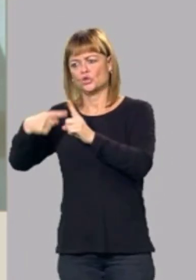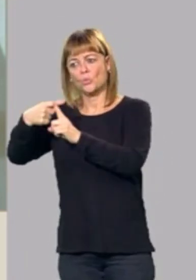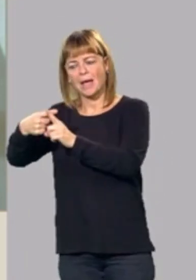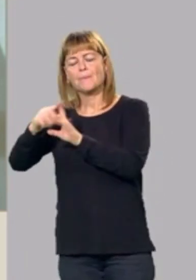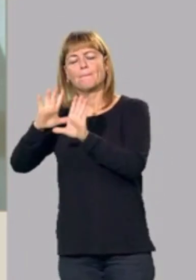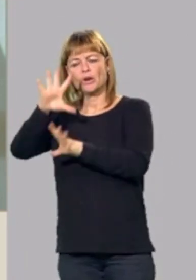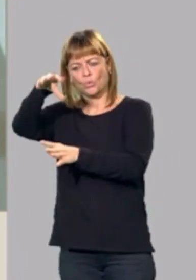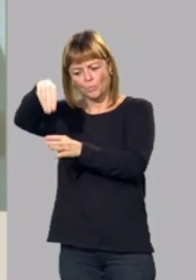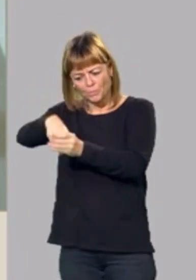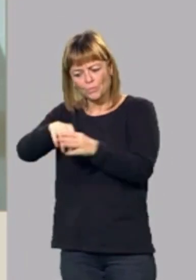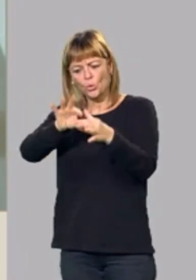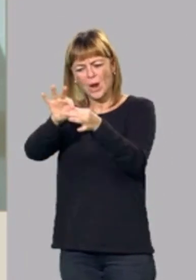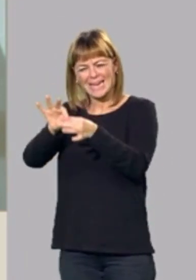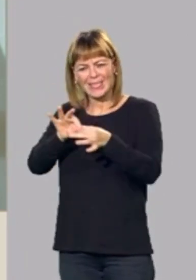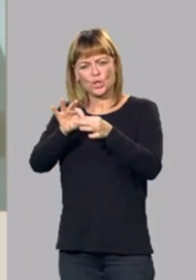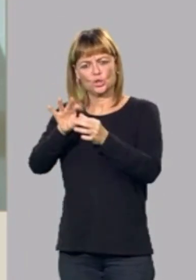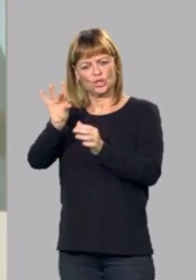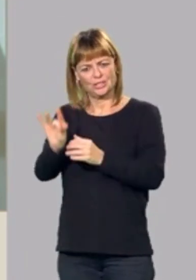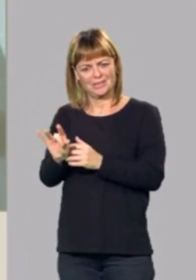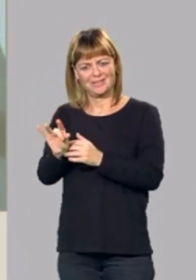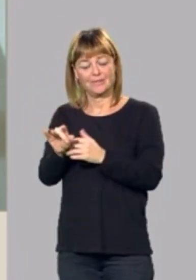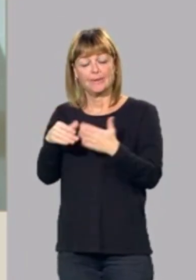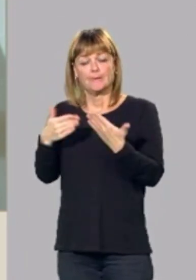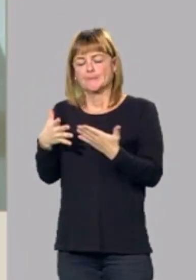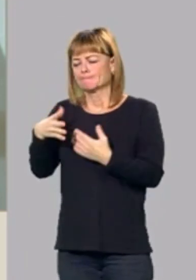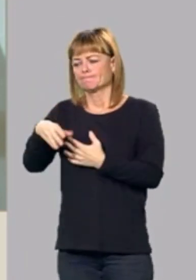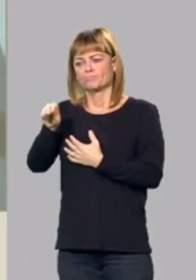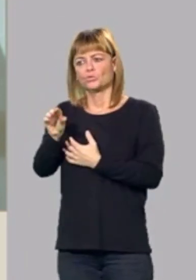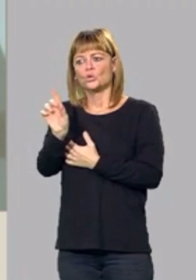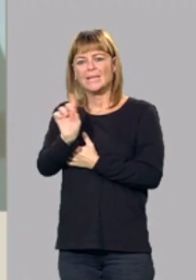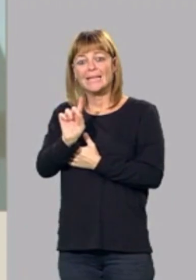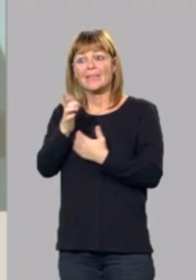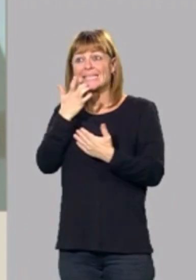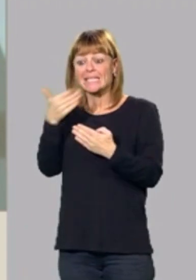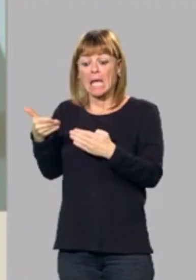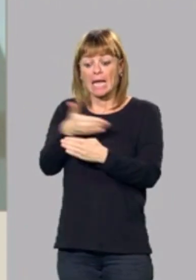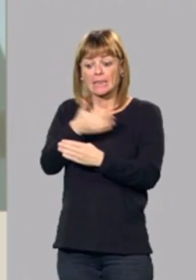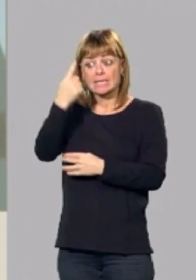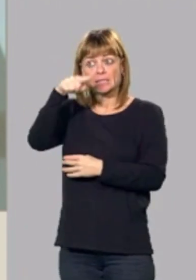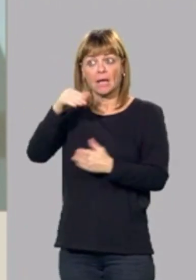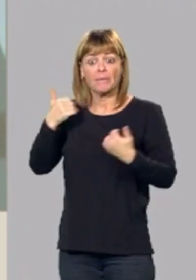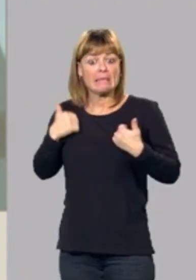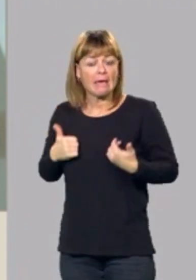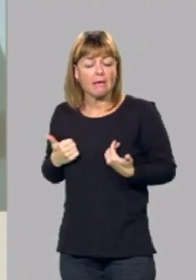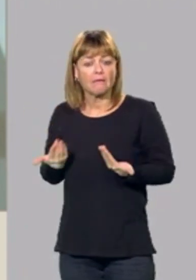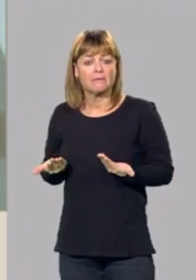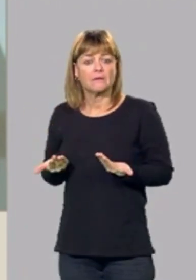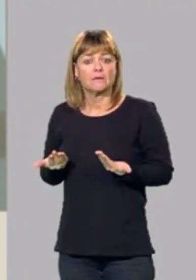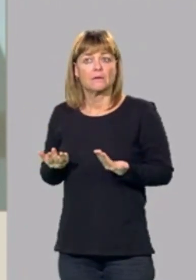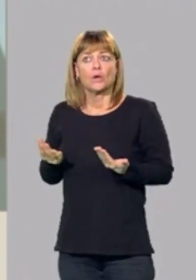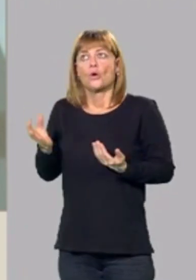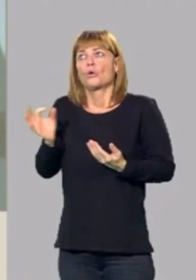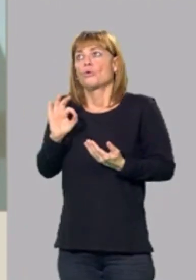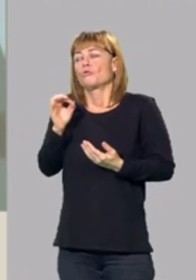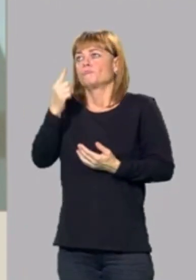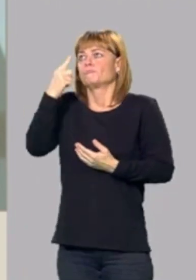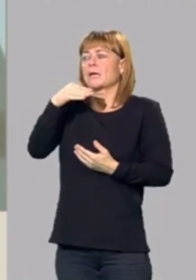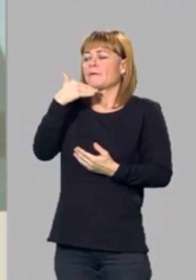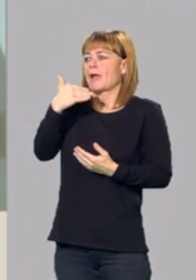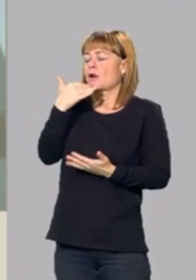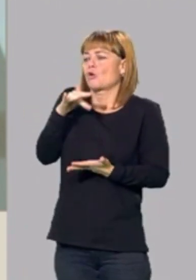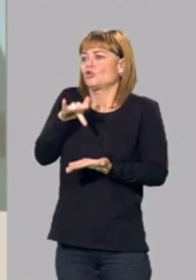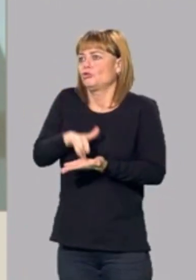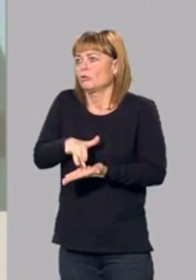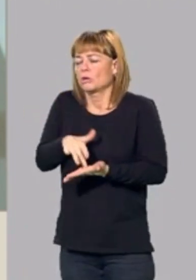parte de esa coalición. Y no entendemos que si se sabía o había indicios de que podía